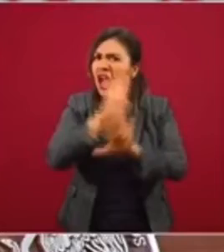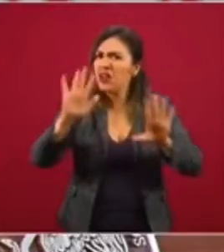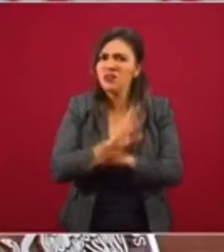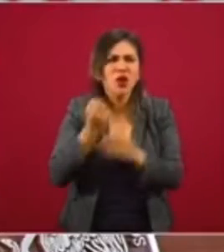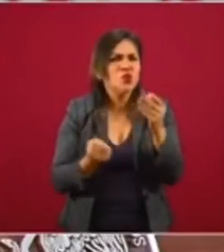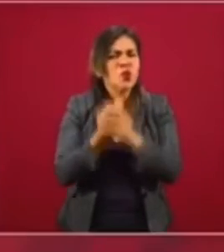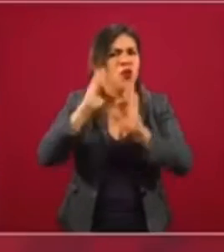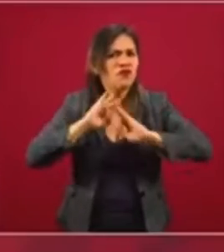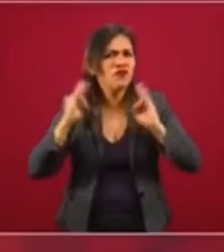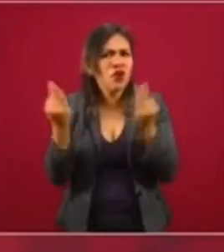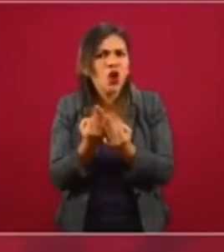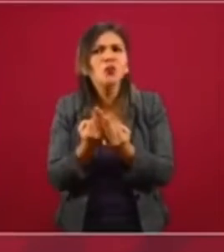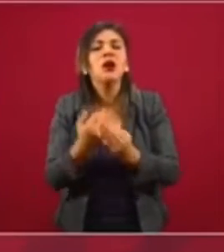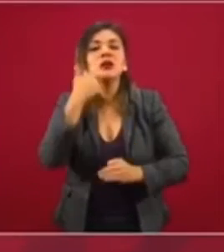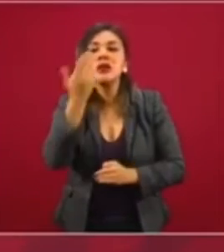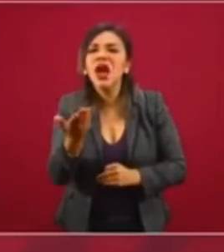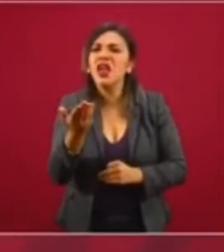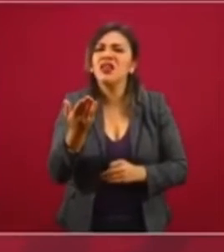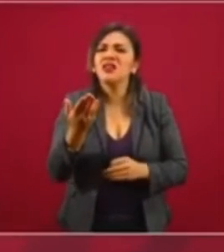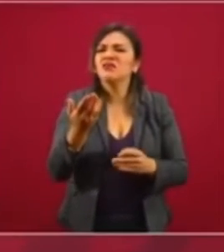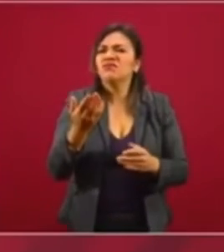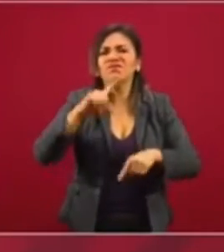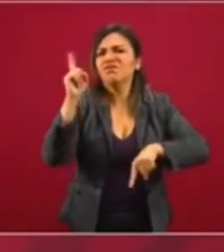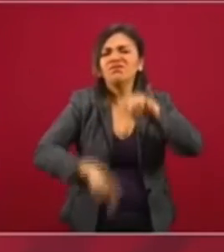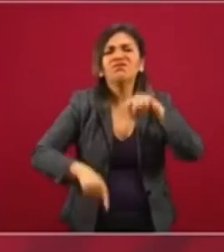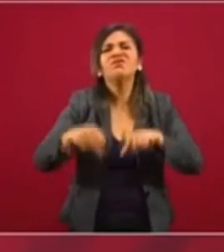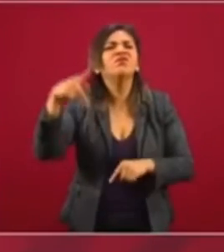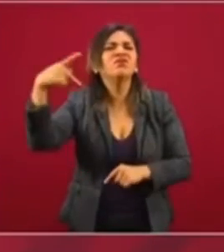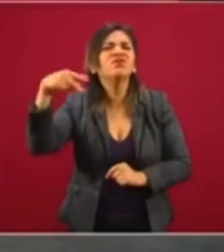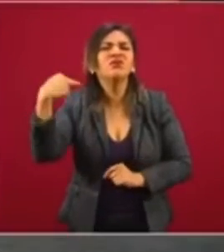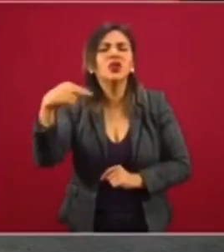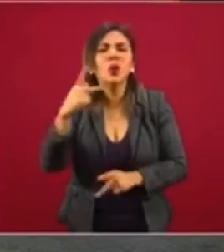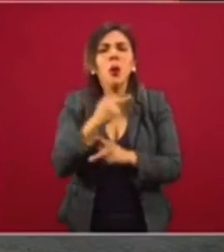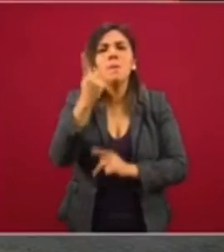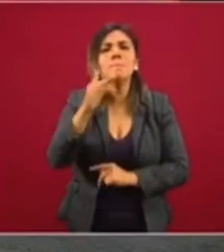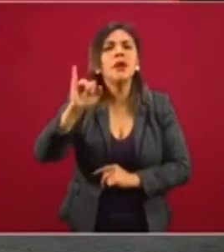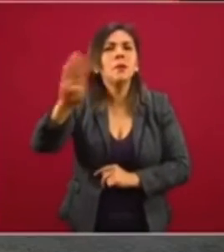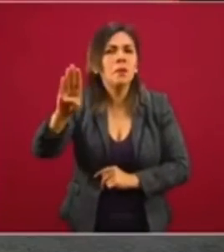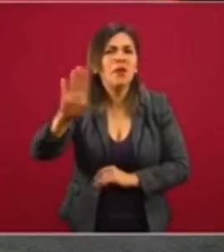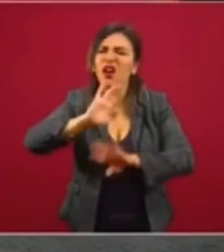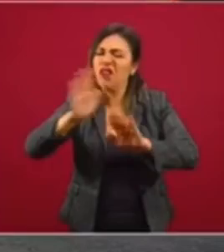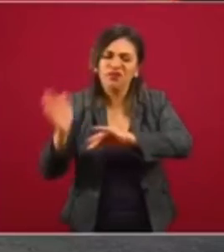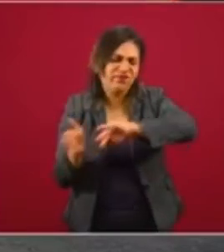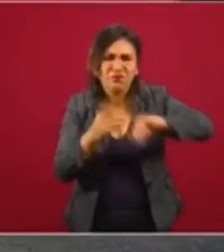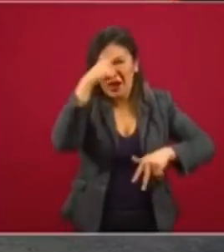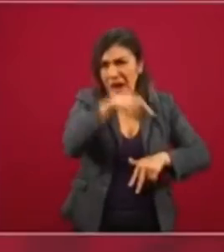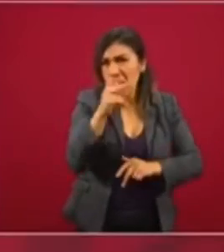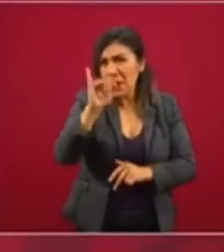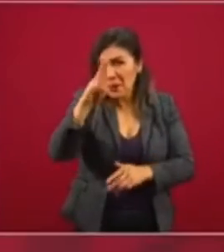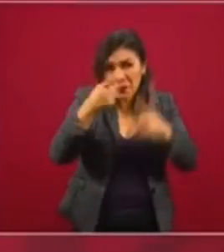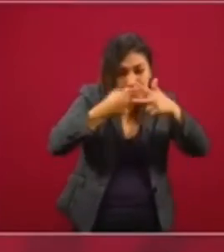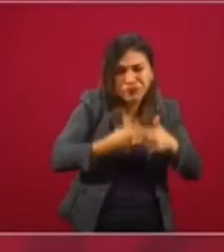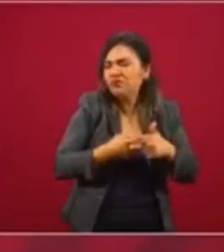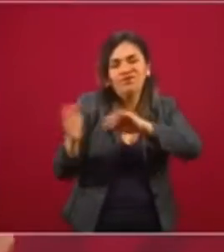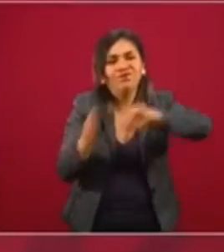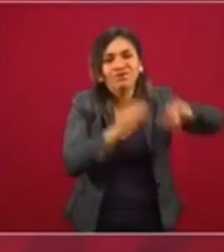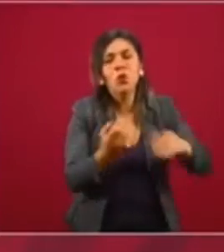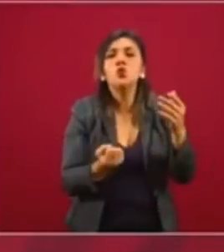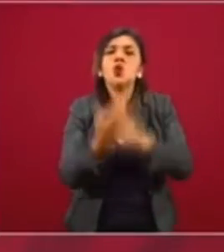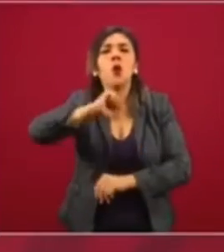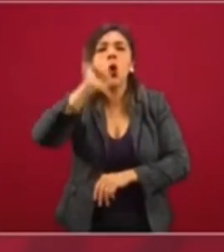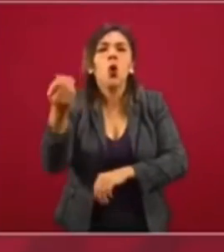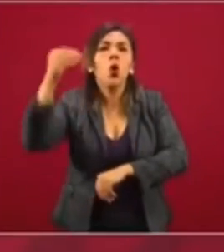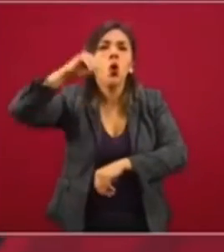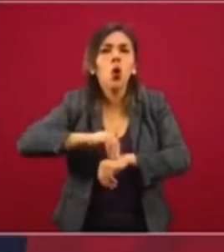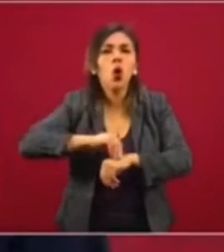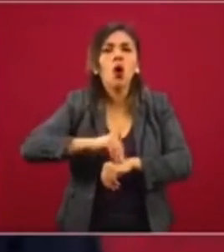parámetros y que quieren hacer a un lado lo del famoso Producto Interno Bruto, el PIB, para medir, y que van a agregar